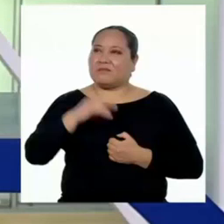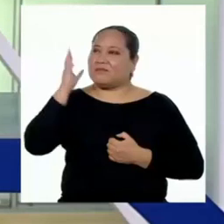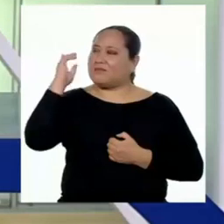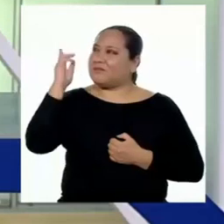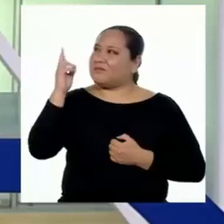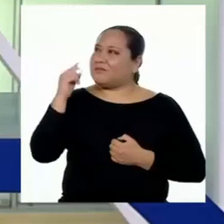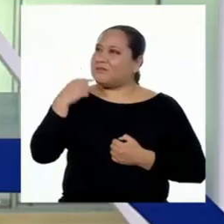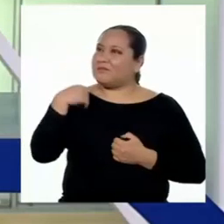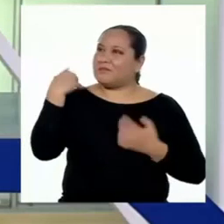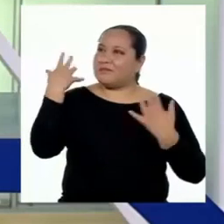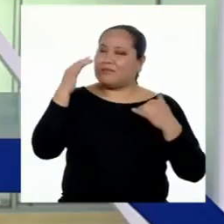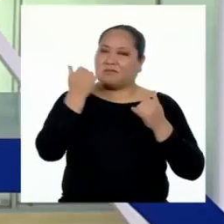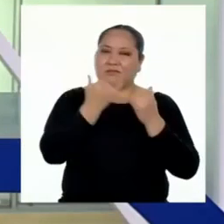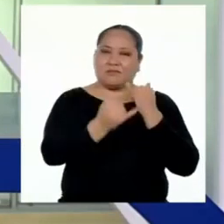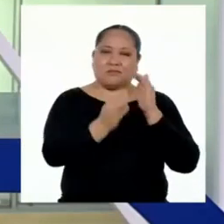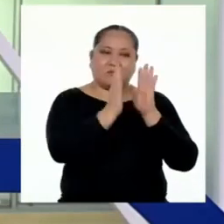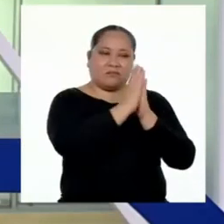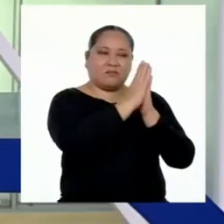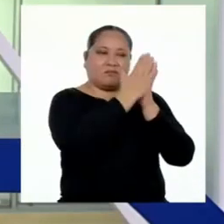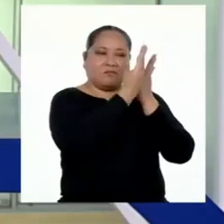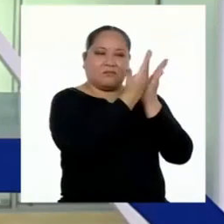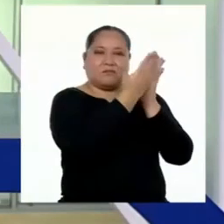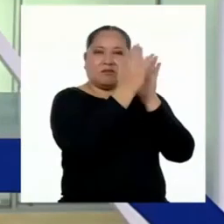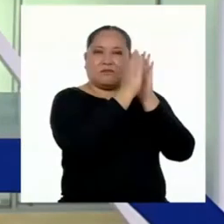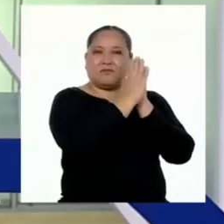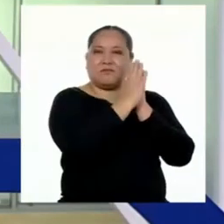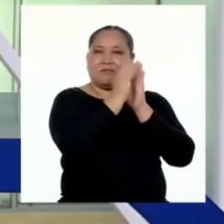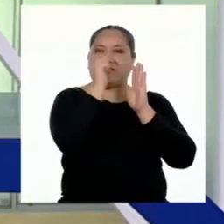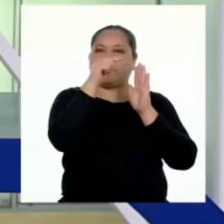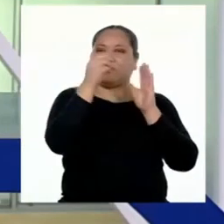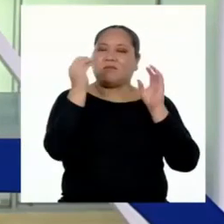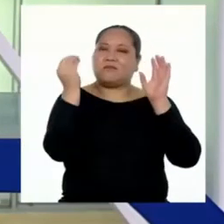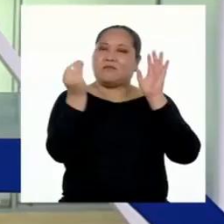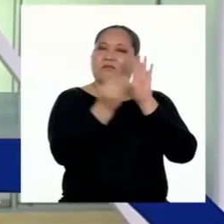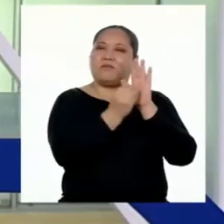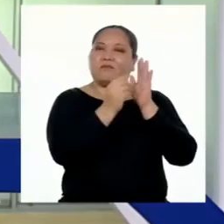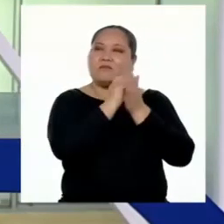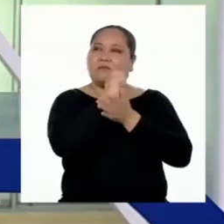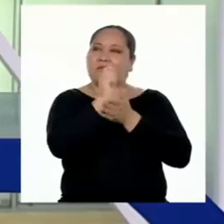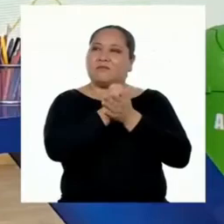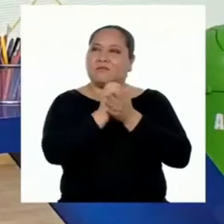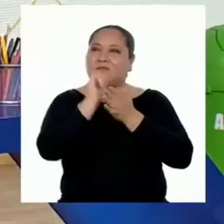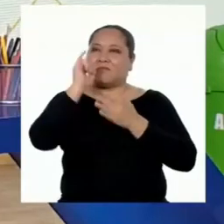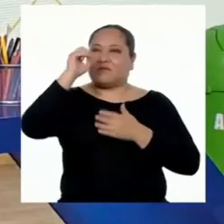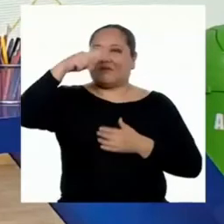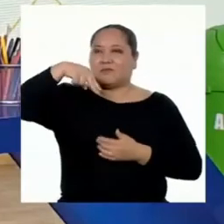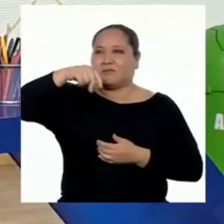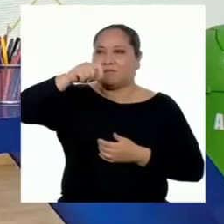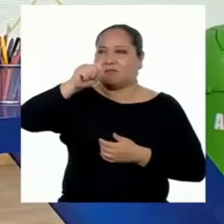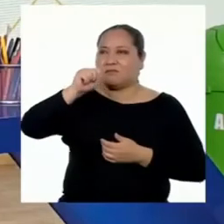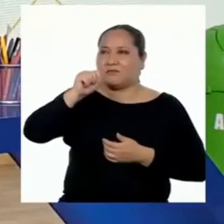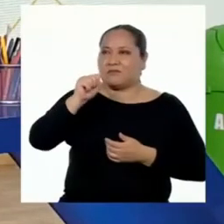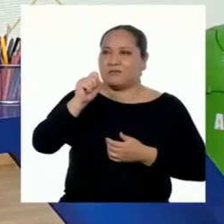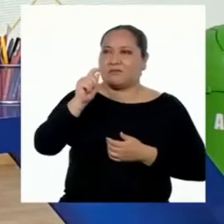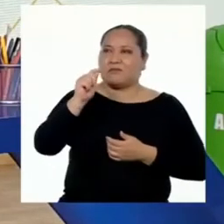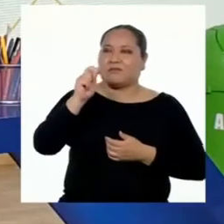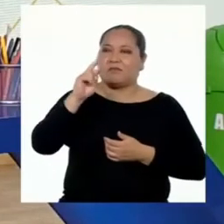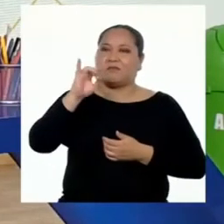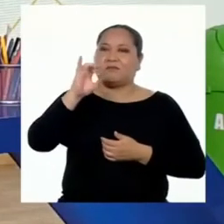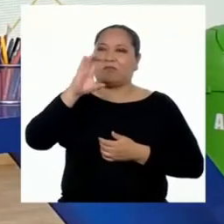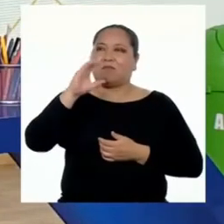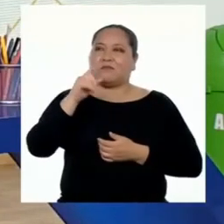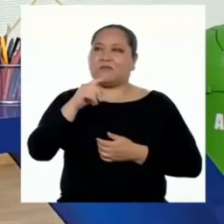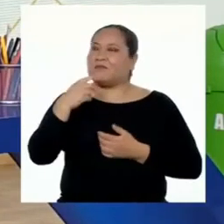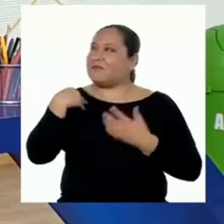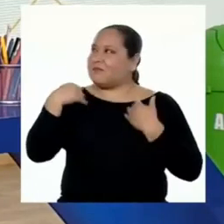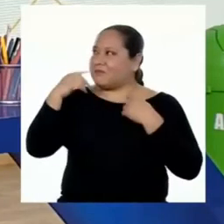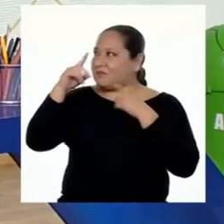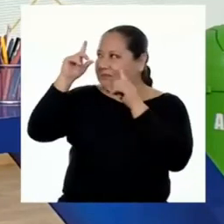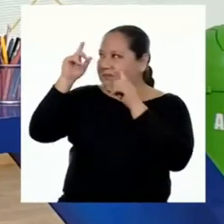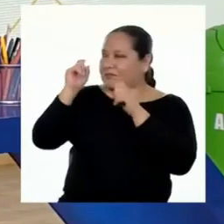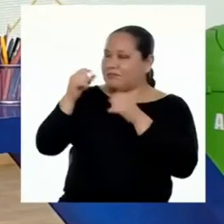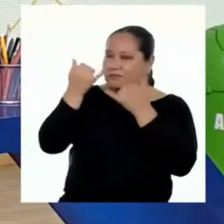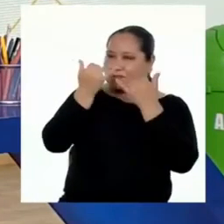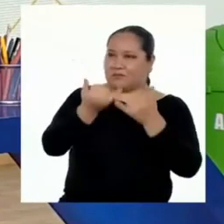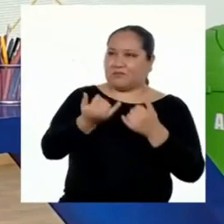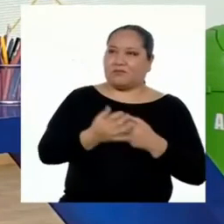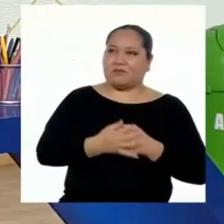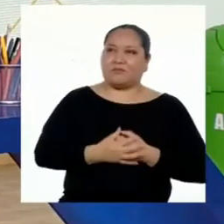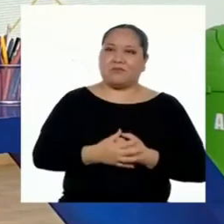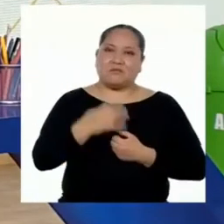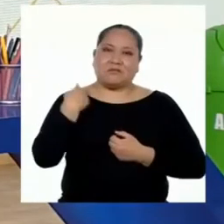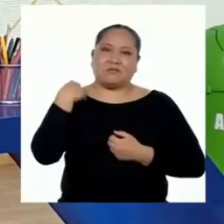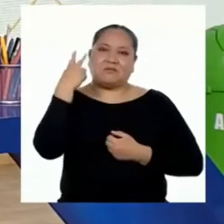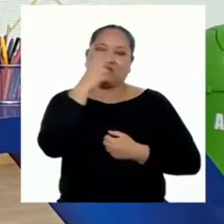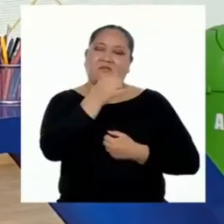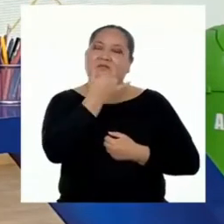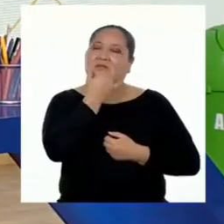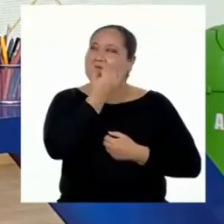Profesora, ya terminamos con la cartilla que contiene nuestro texto instructivo. Al parecer, tenemos una pregunta para el día de hoy.